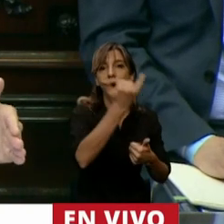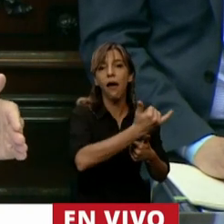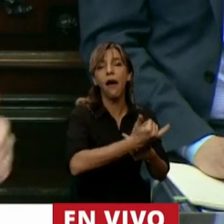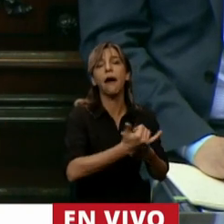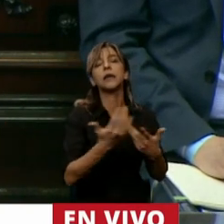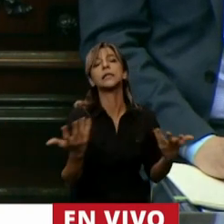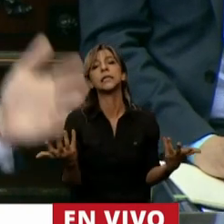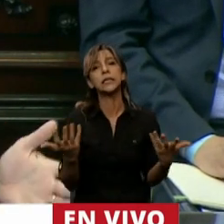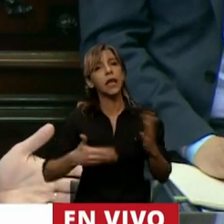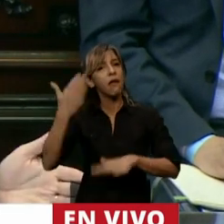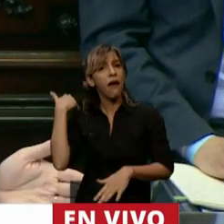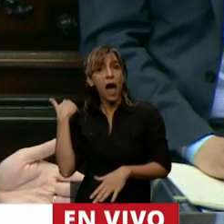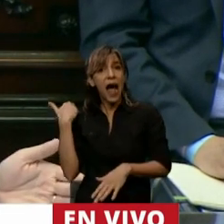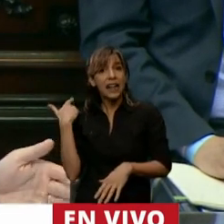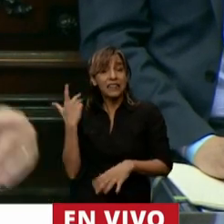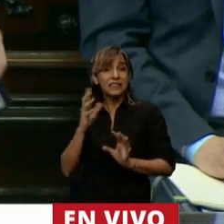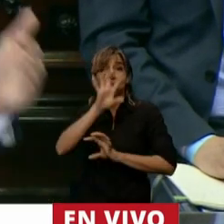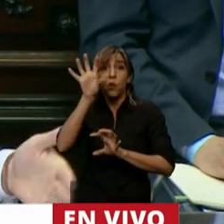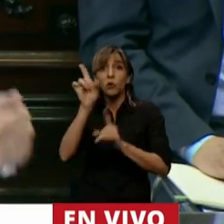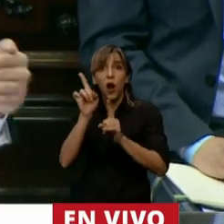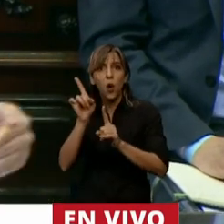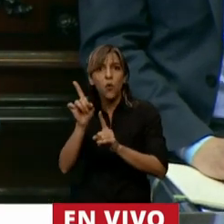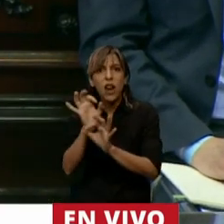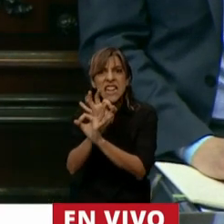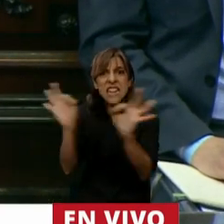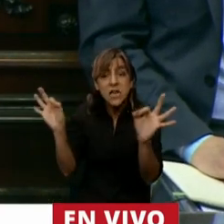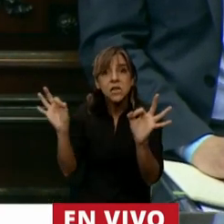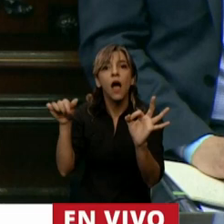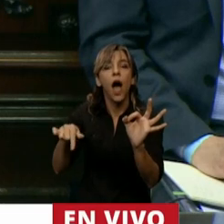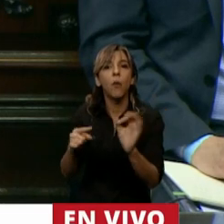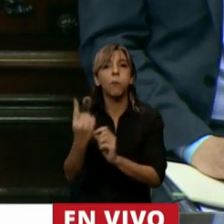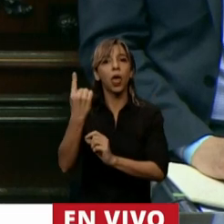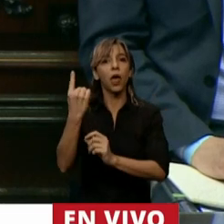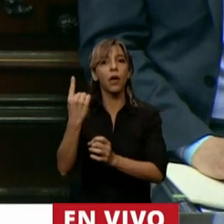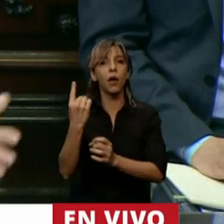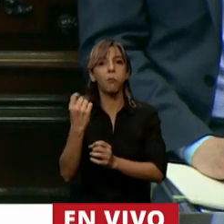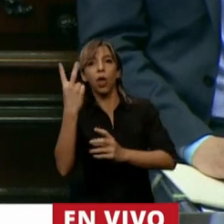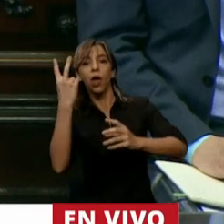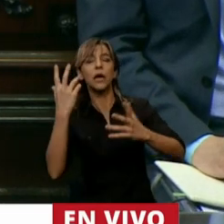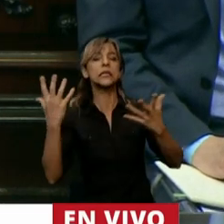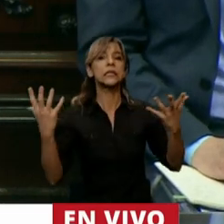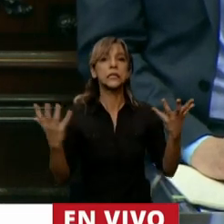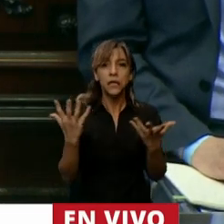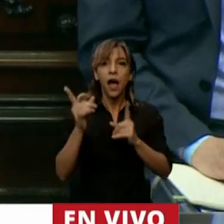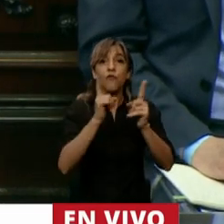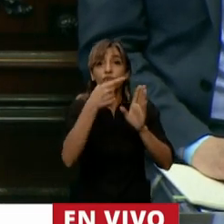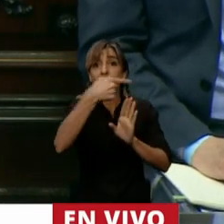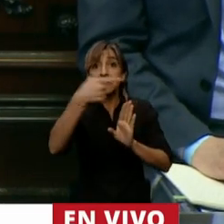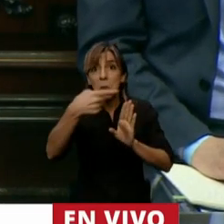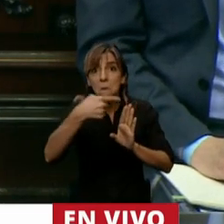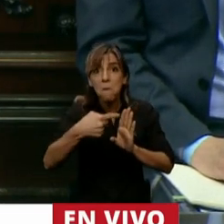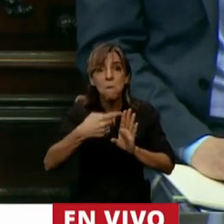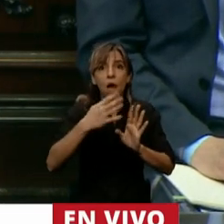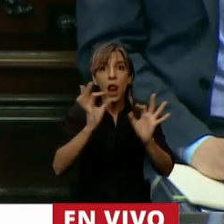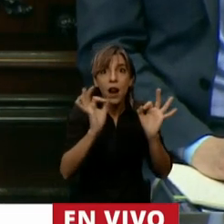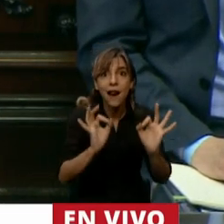en lugares donde no ha habido casos y ha habido rebrotes en lugares donde había habido semanas que no habían aparecido nuevos casos